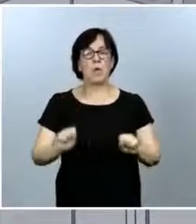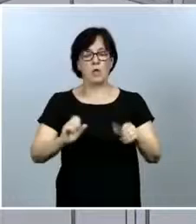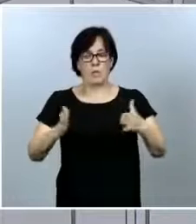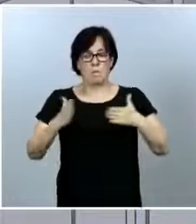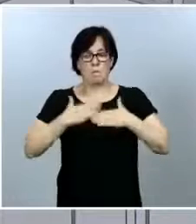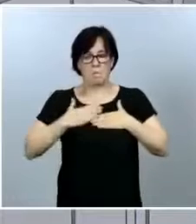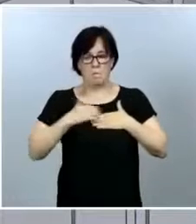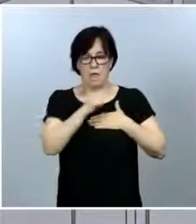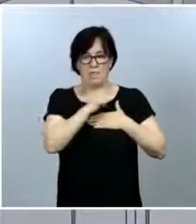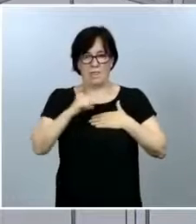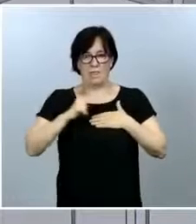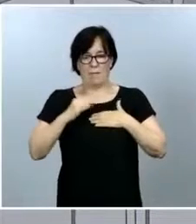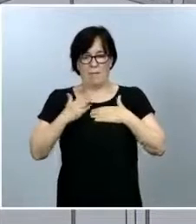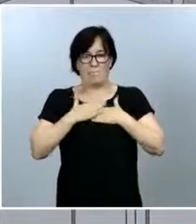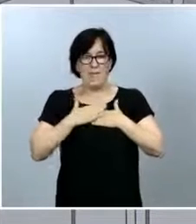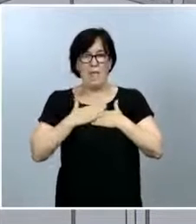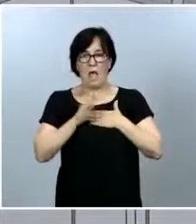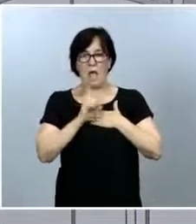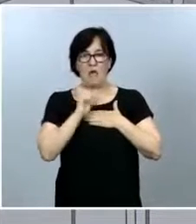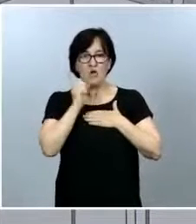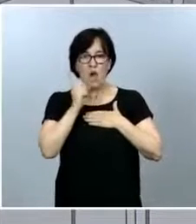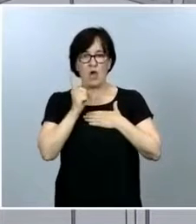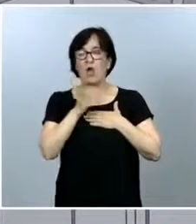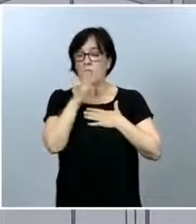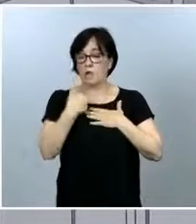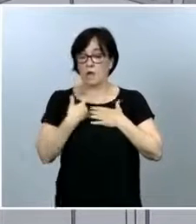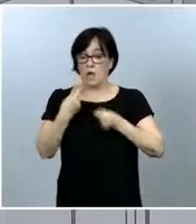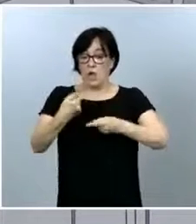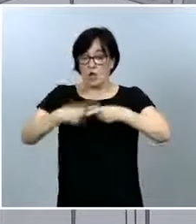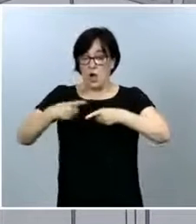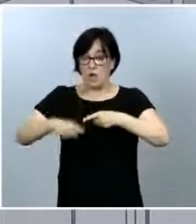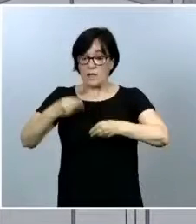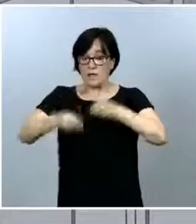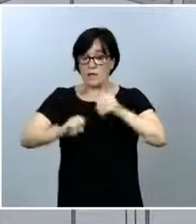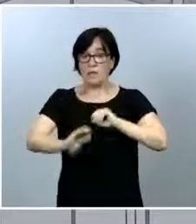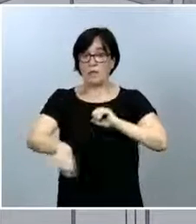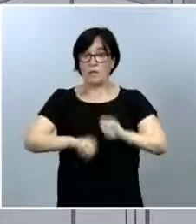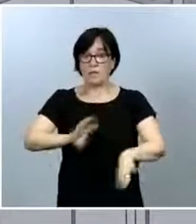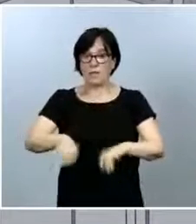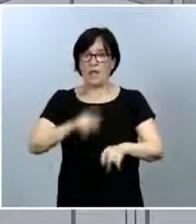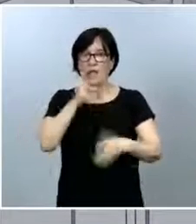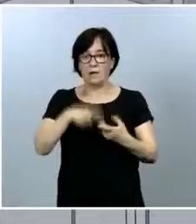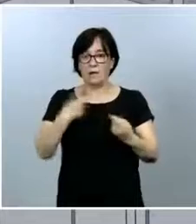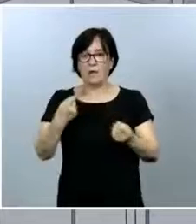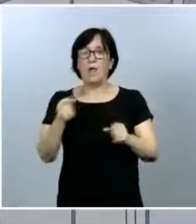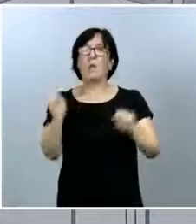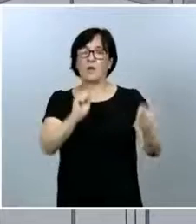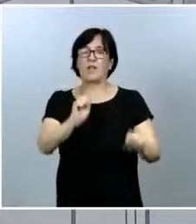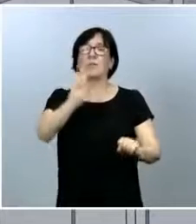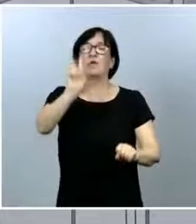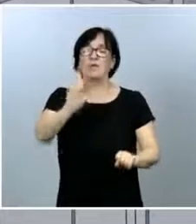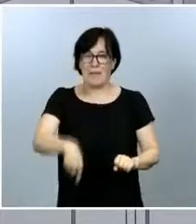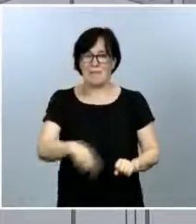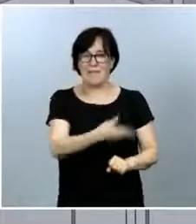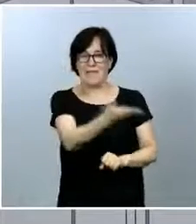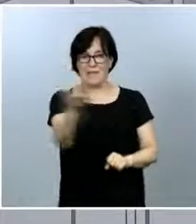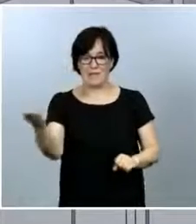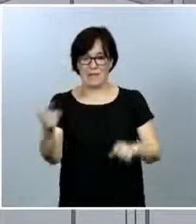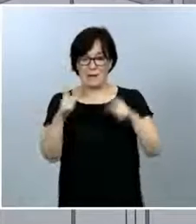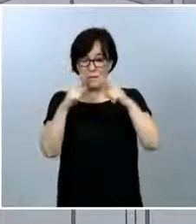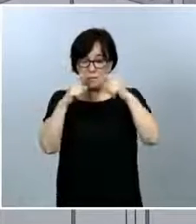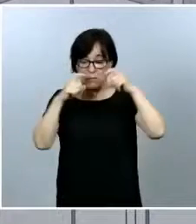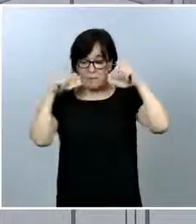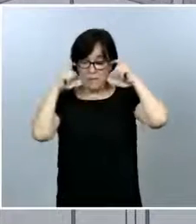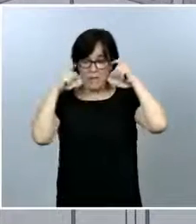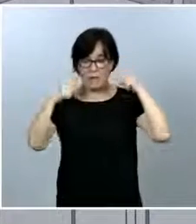mía, sino que con las acciones que estamos haciendo estamos también protegiendo a los demás. Las mascarillas que se quedan por el